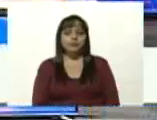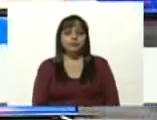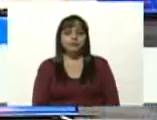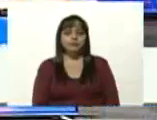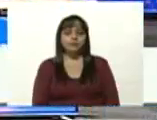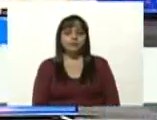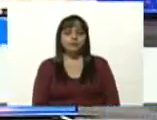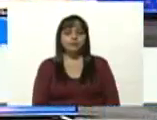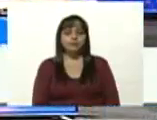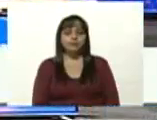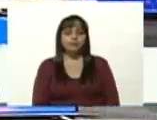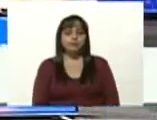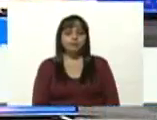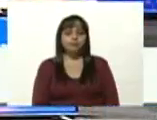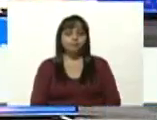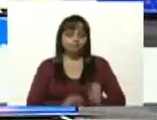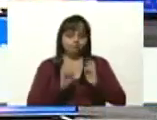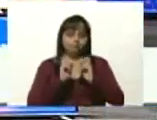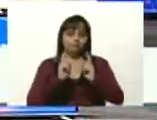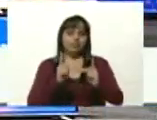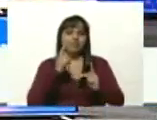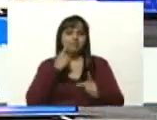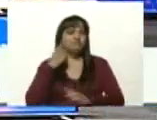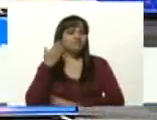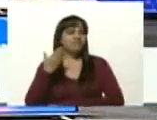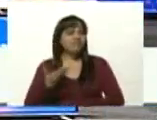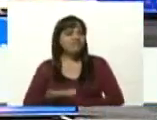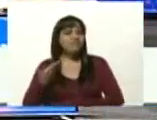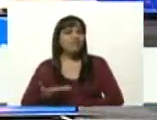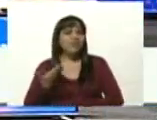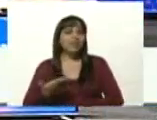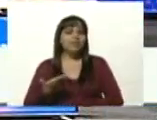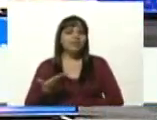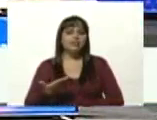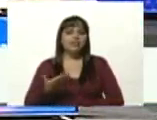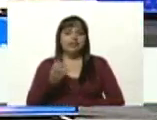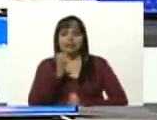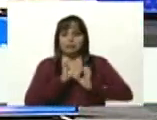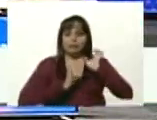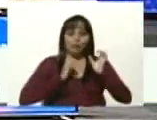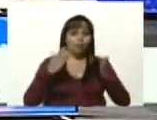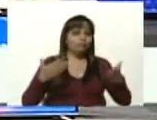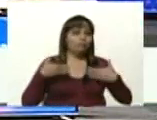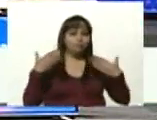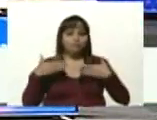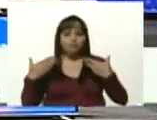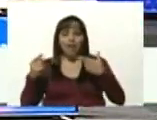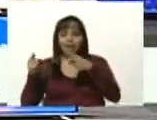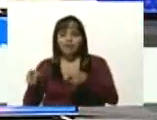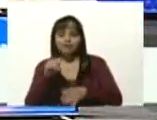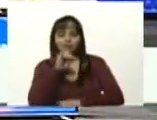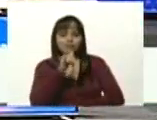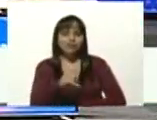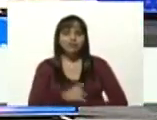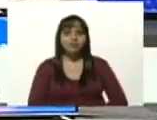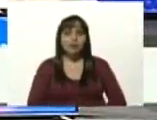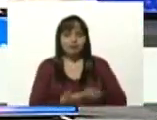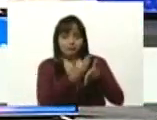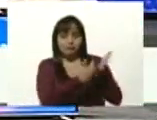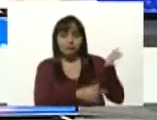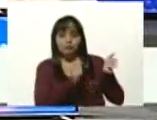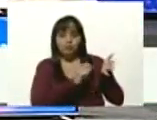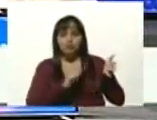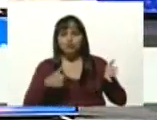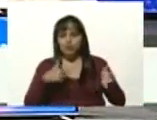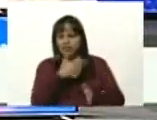educación bueno verdaderamente motivante motivante un documento yo